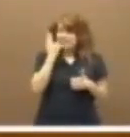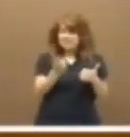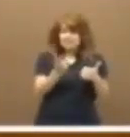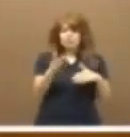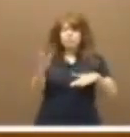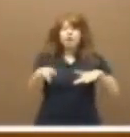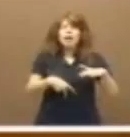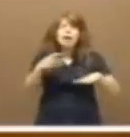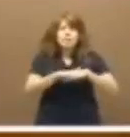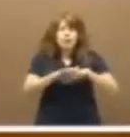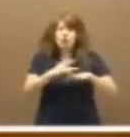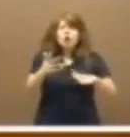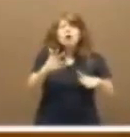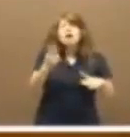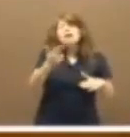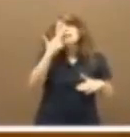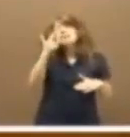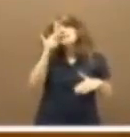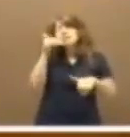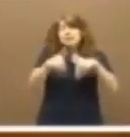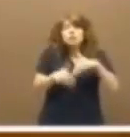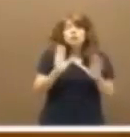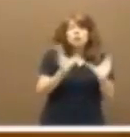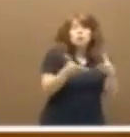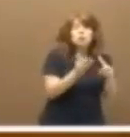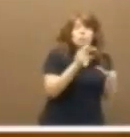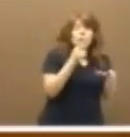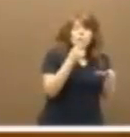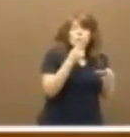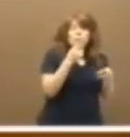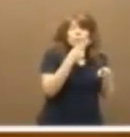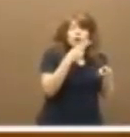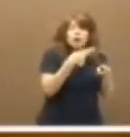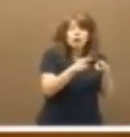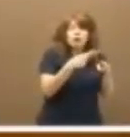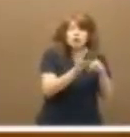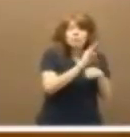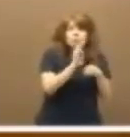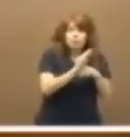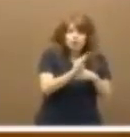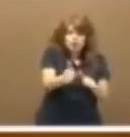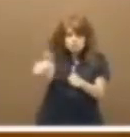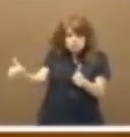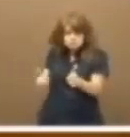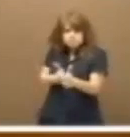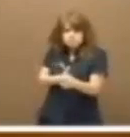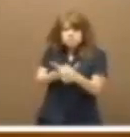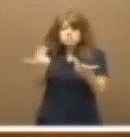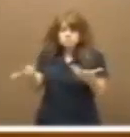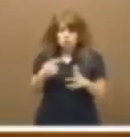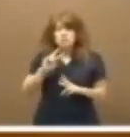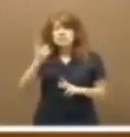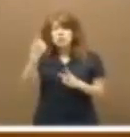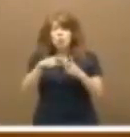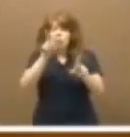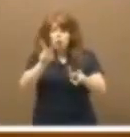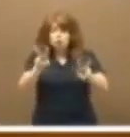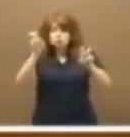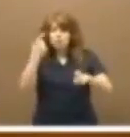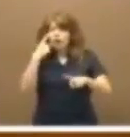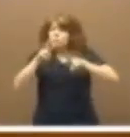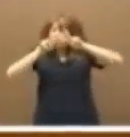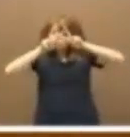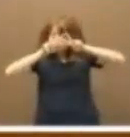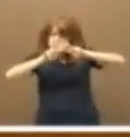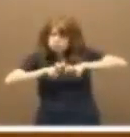electorales del Partido Popular. Segunda cuestión. Analicemos qué es lo que